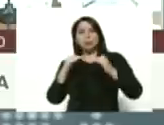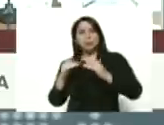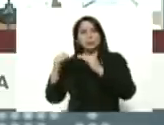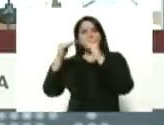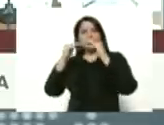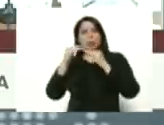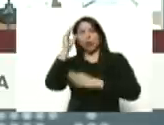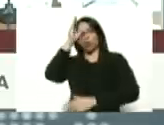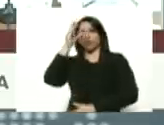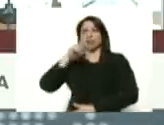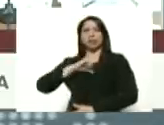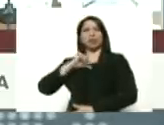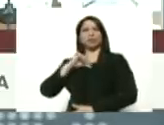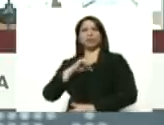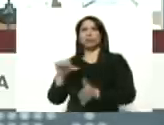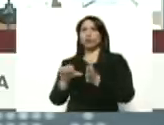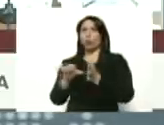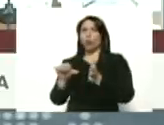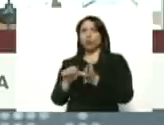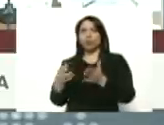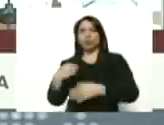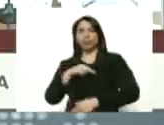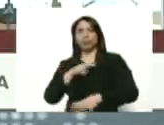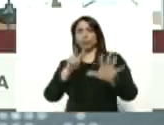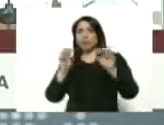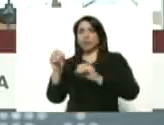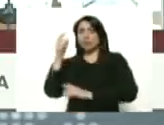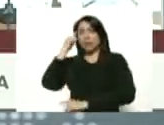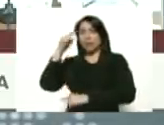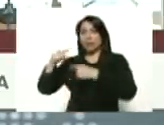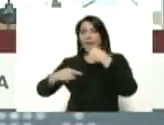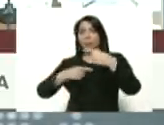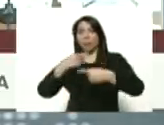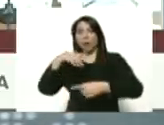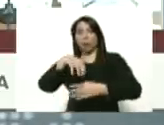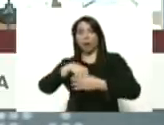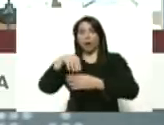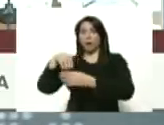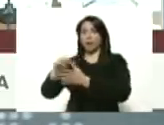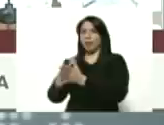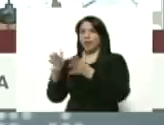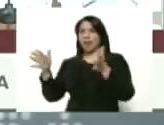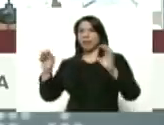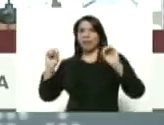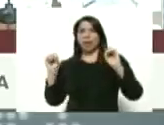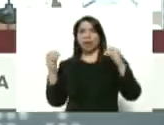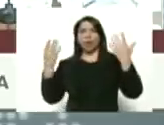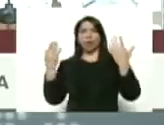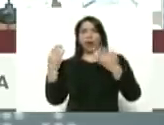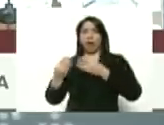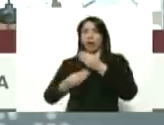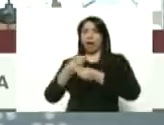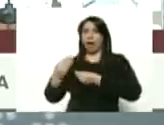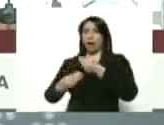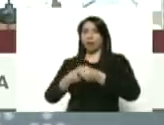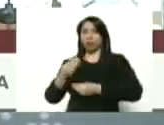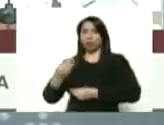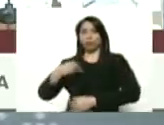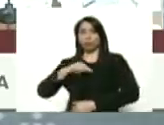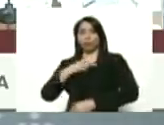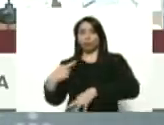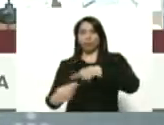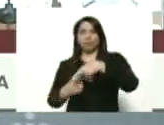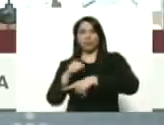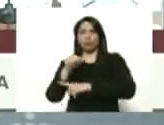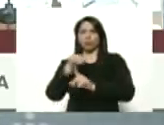conciencia de donde estamos parados, 70 días después de la cuarentena, de los grandes logros que se han obtenido, y de las